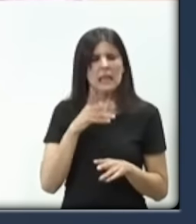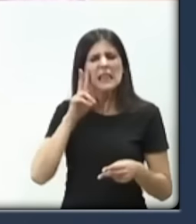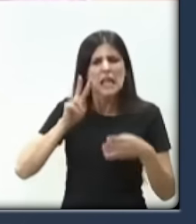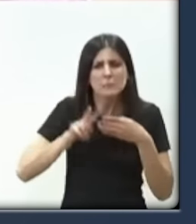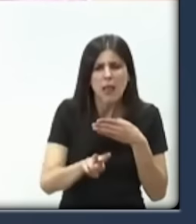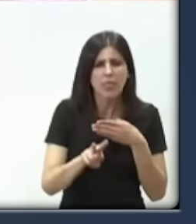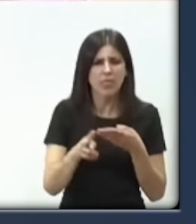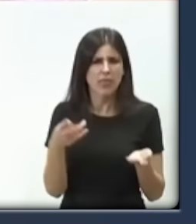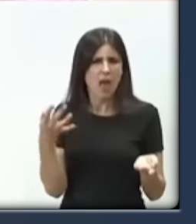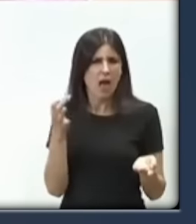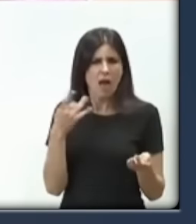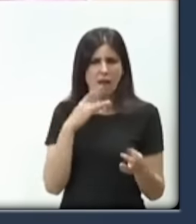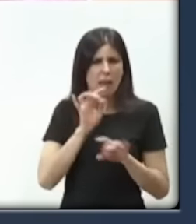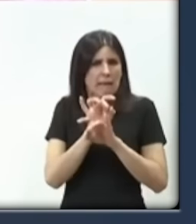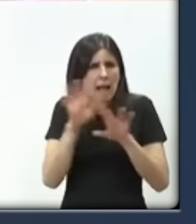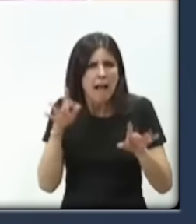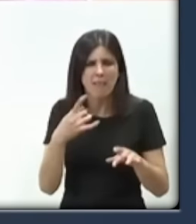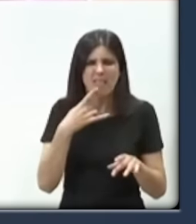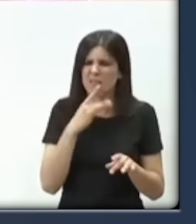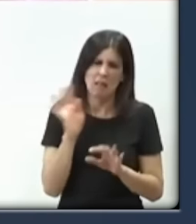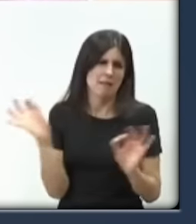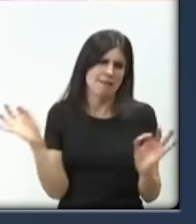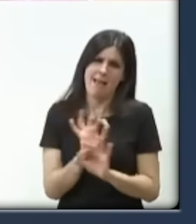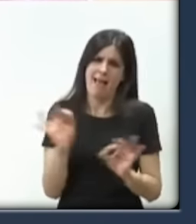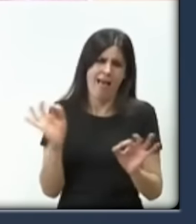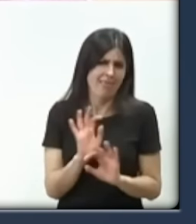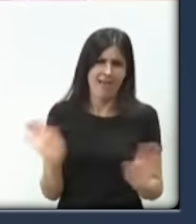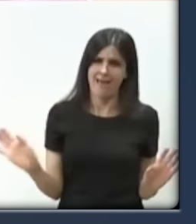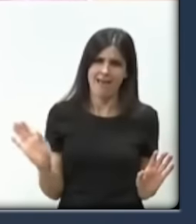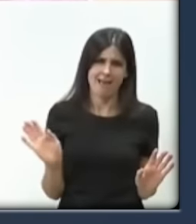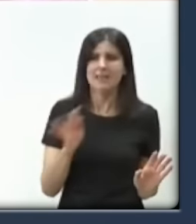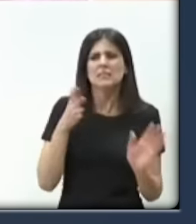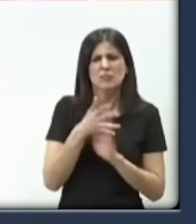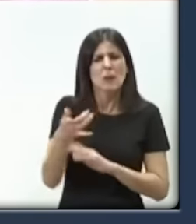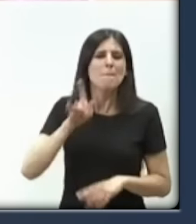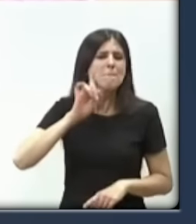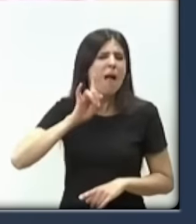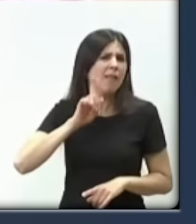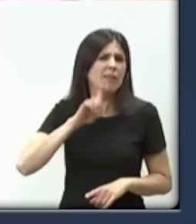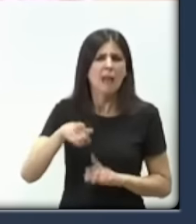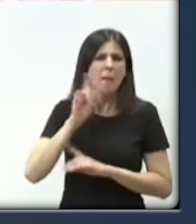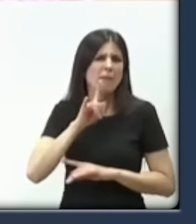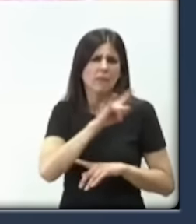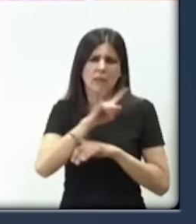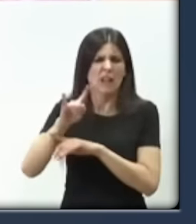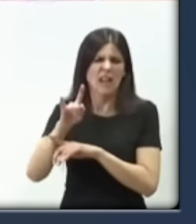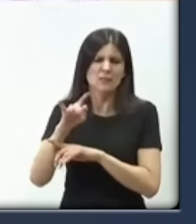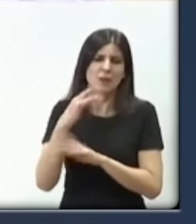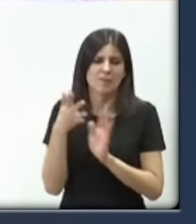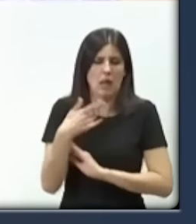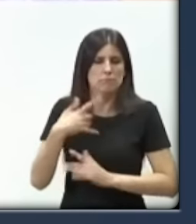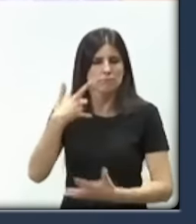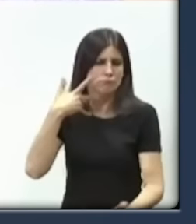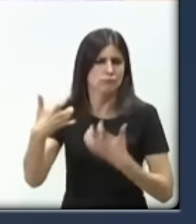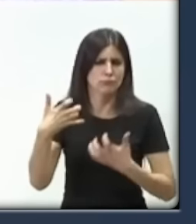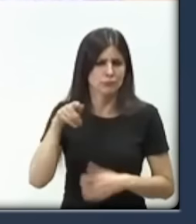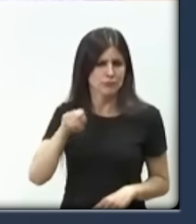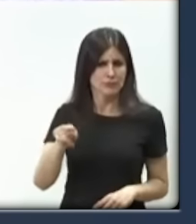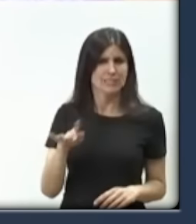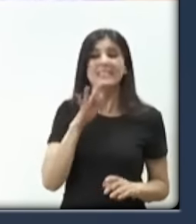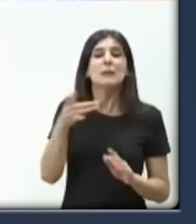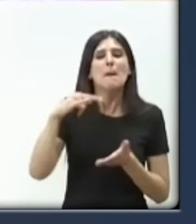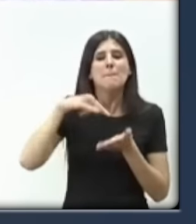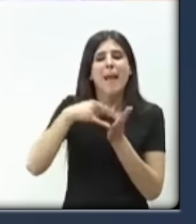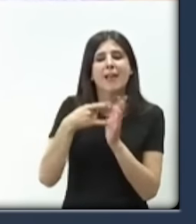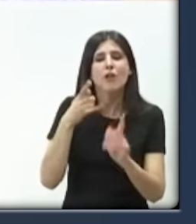ninguna. Aunque su férrea afición por las mentiras sí les hace transparentes. Es muy transparente que el plan